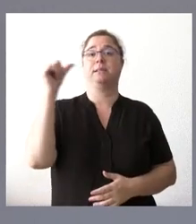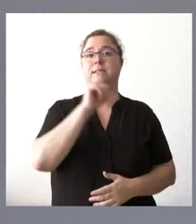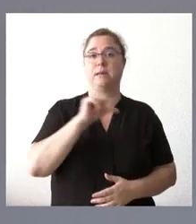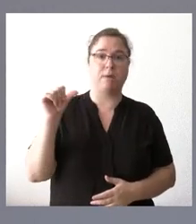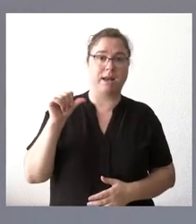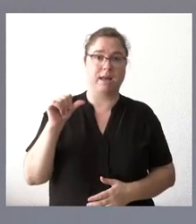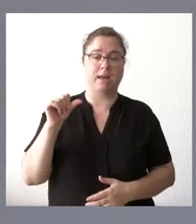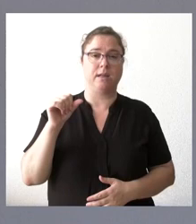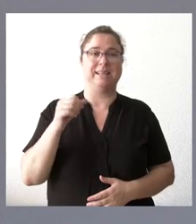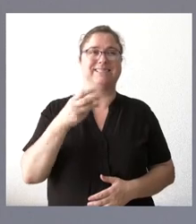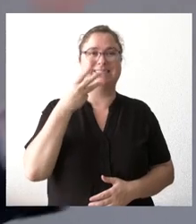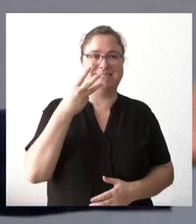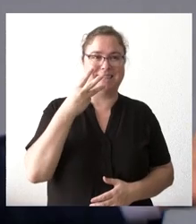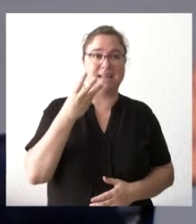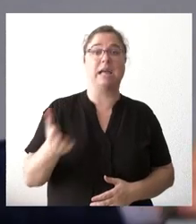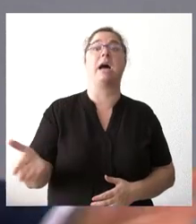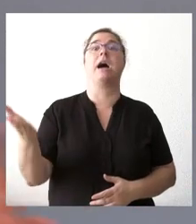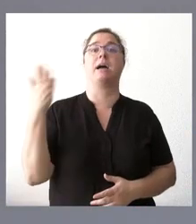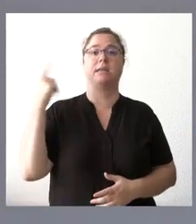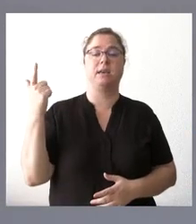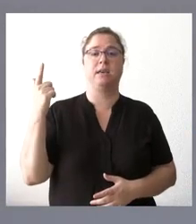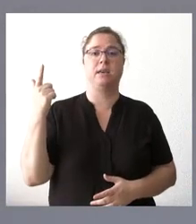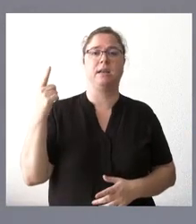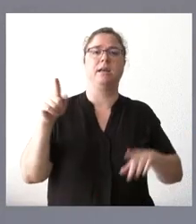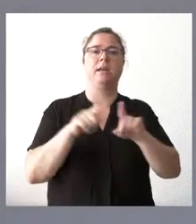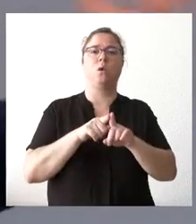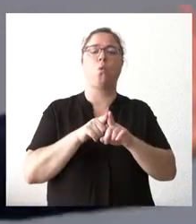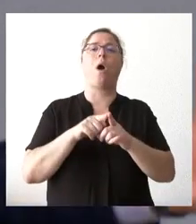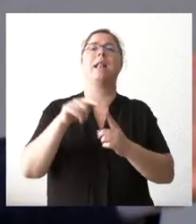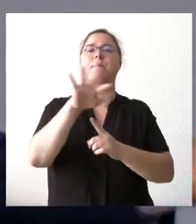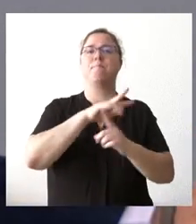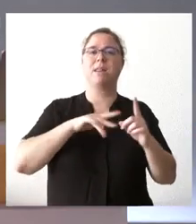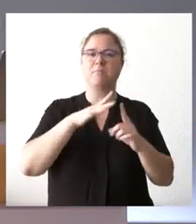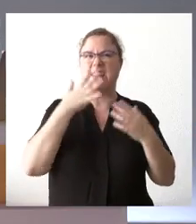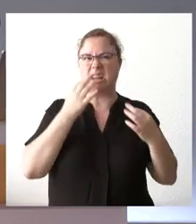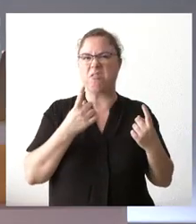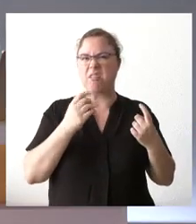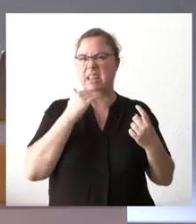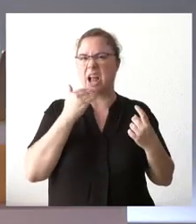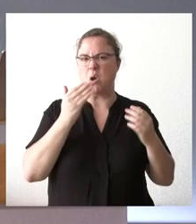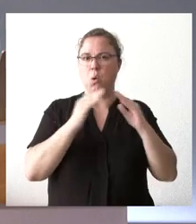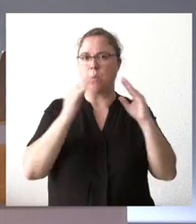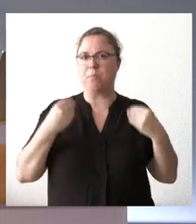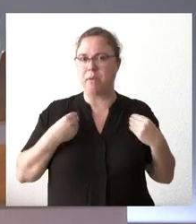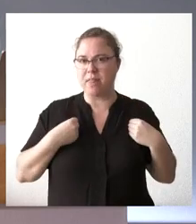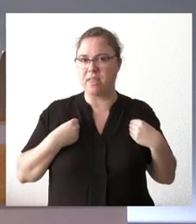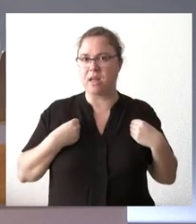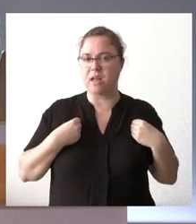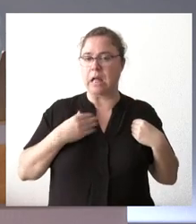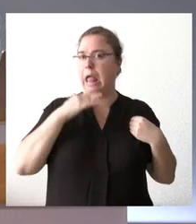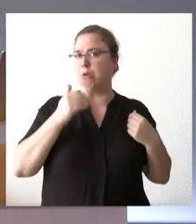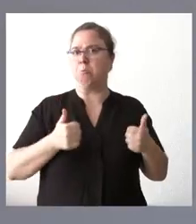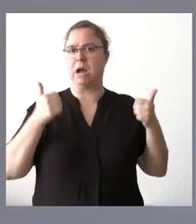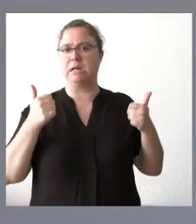consejerías, ayer mismo fue una en materia de medio ambiente, pero creo que queda alguna más en materia de vivienda y alguna más